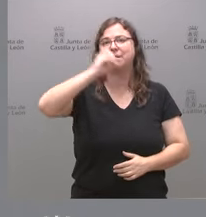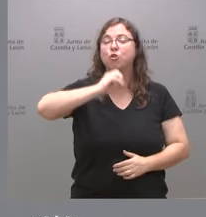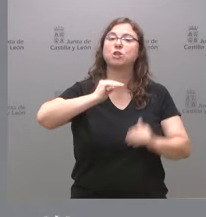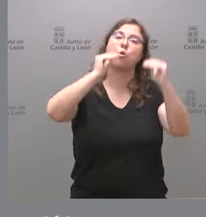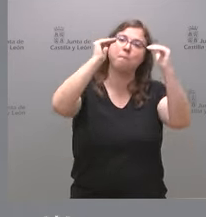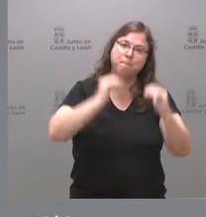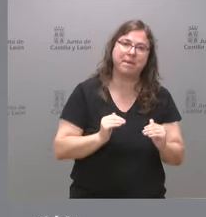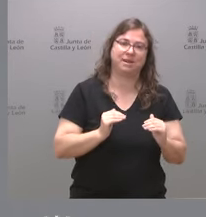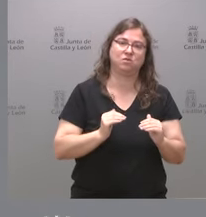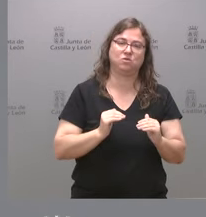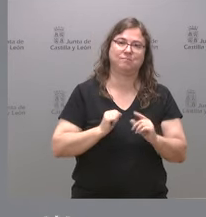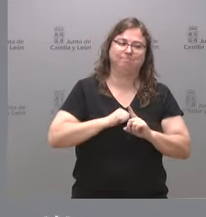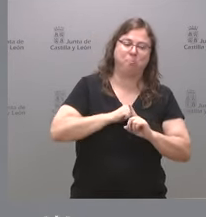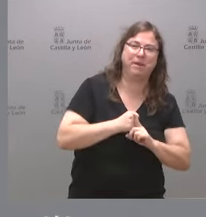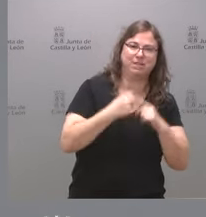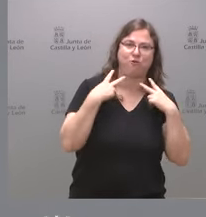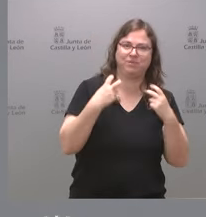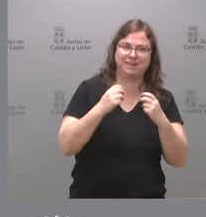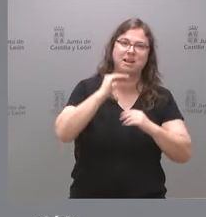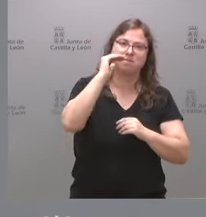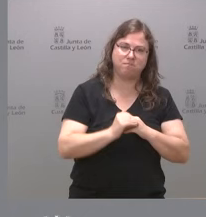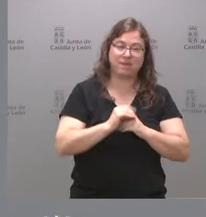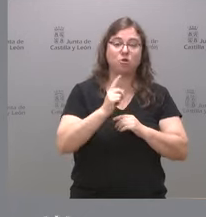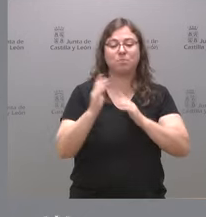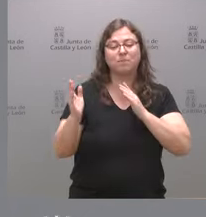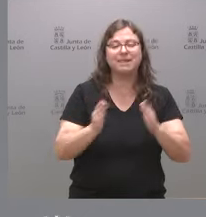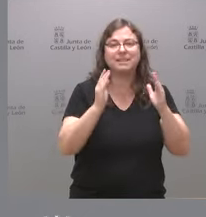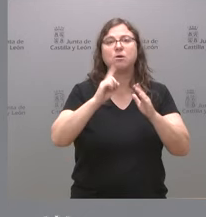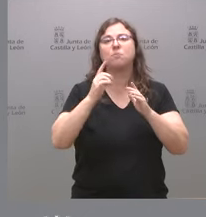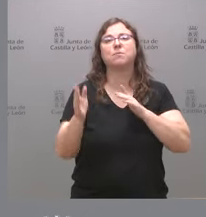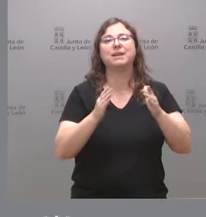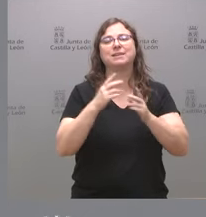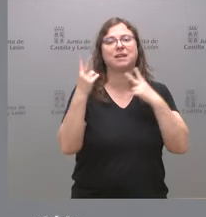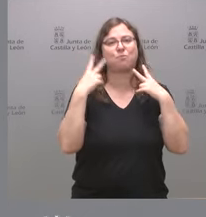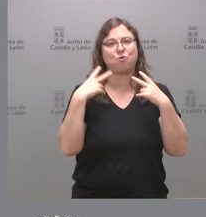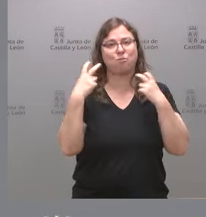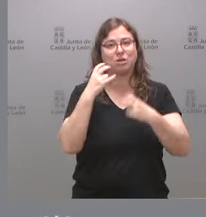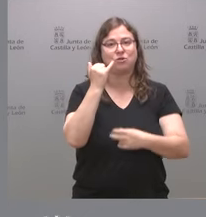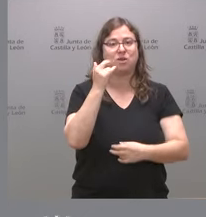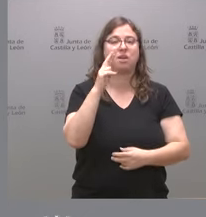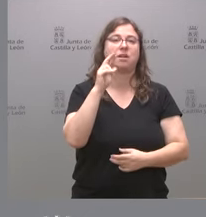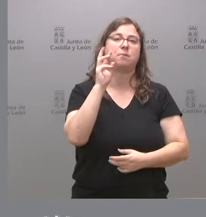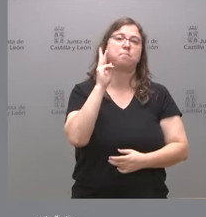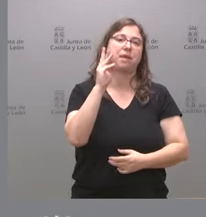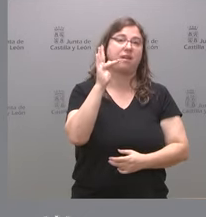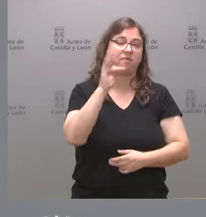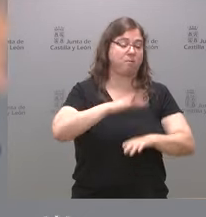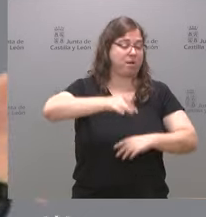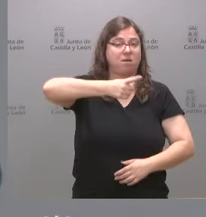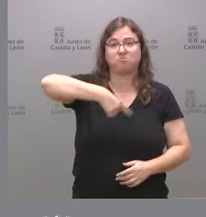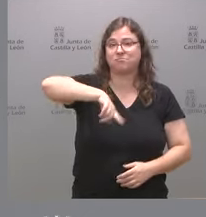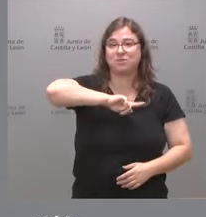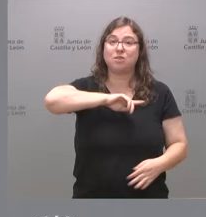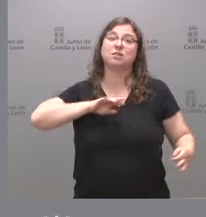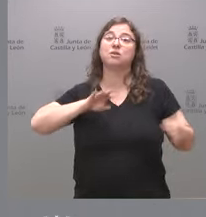presión fiscal en este primer tramo del impuesto sobre la renta de las personas físicas para el conjunto de los contribuyentes respecto